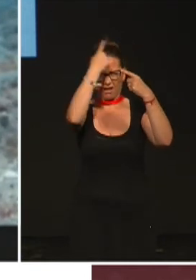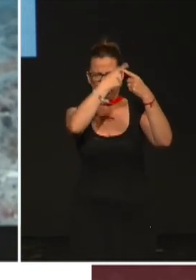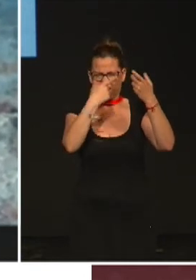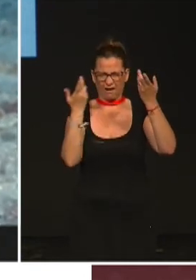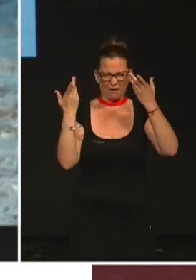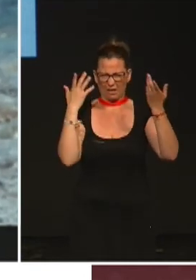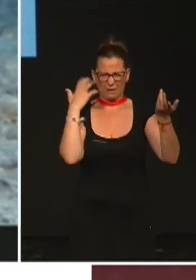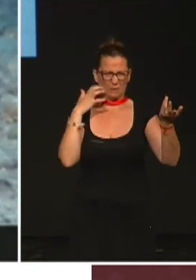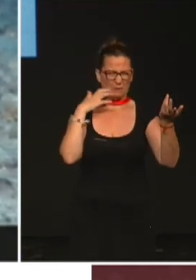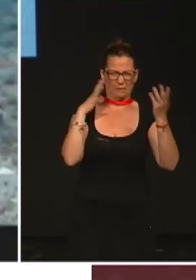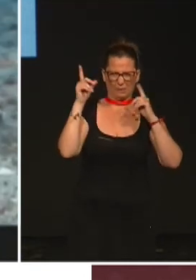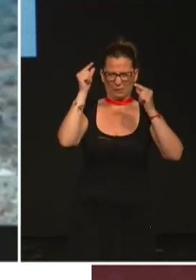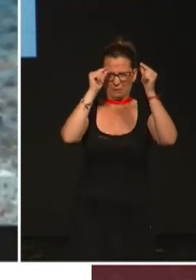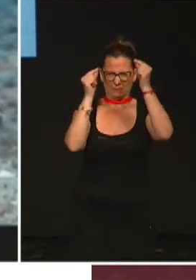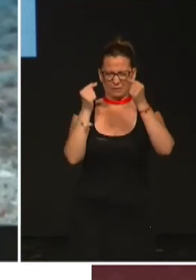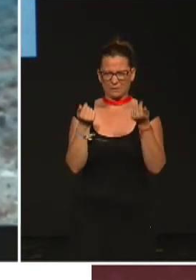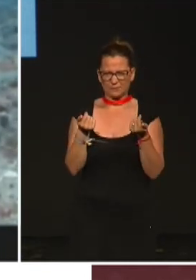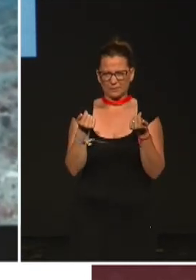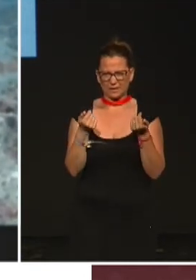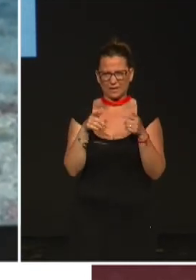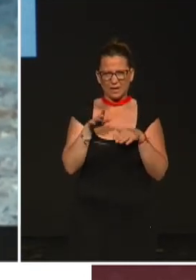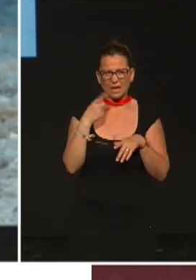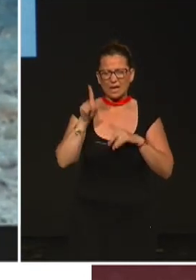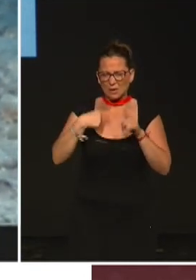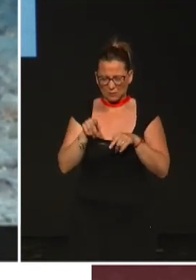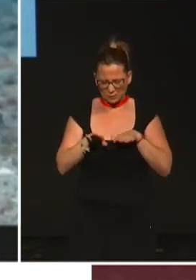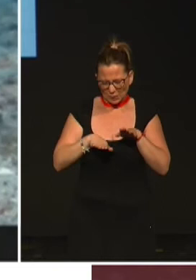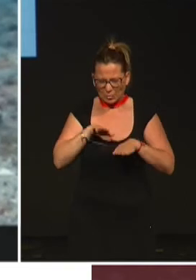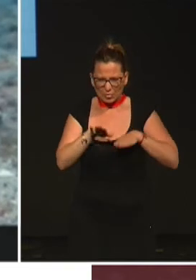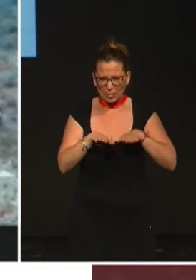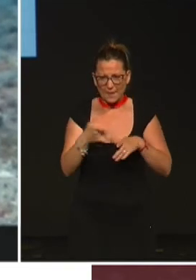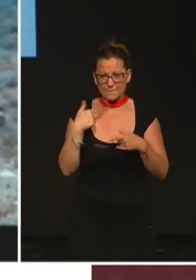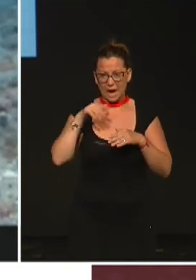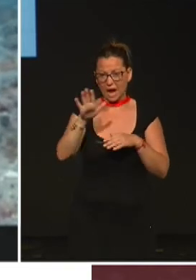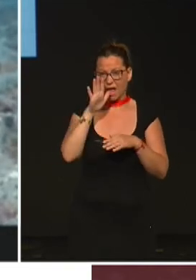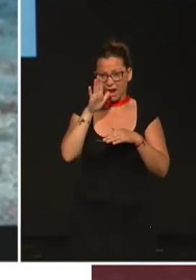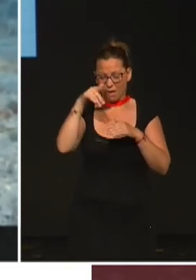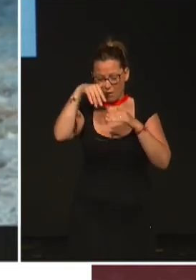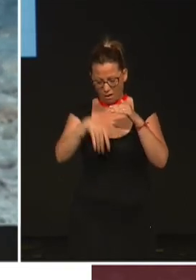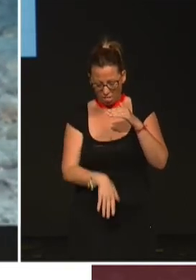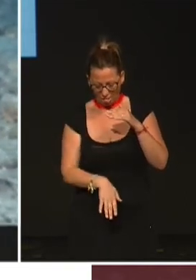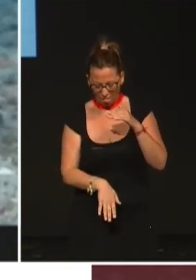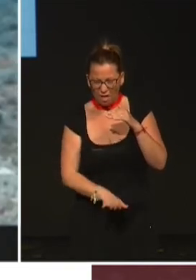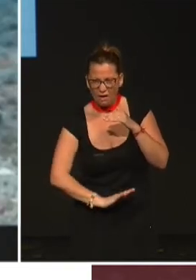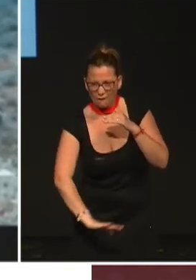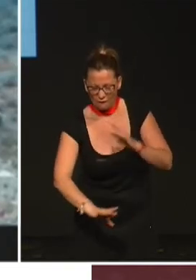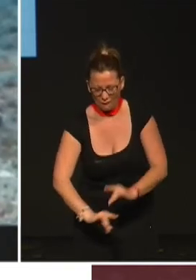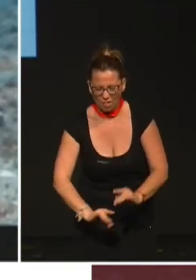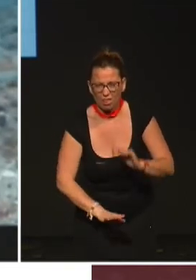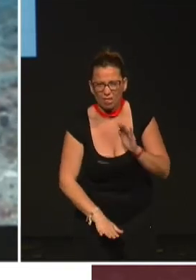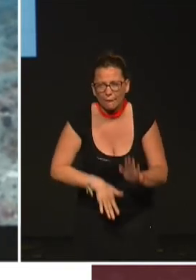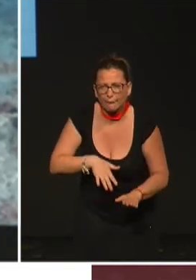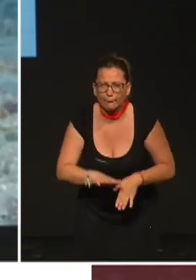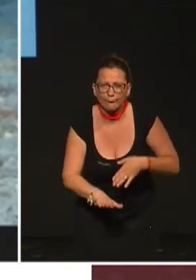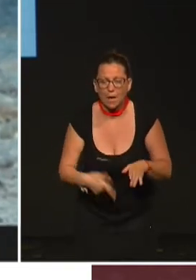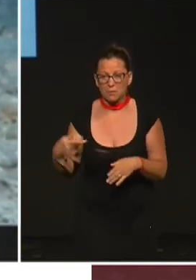las aletas pélvicas y las anales, modificadas en forma de patita para desplazarse por el fondo marino porque nada muy mal, es un pez que nada mal. Pero de nuevo volvemos a ver otro pez